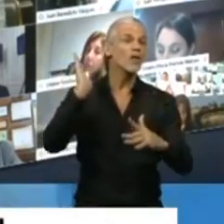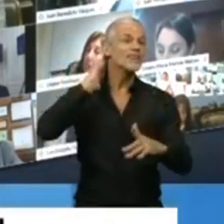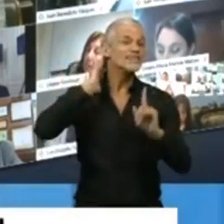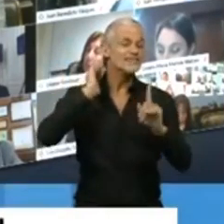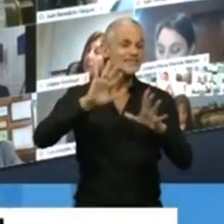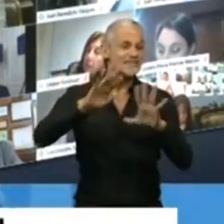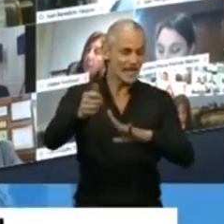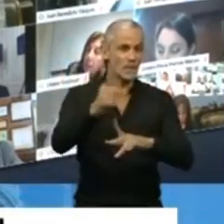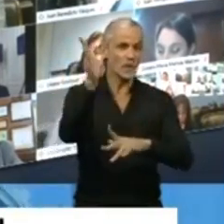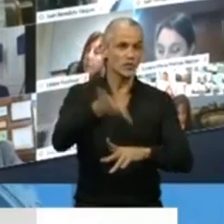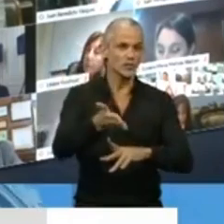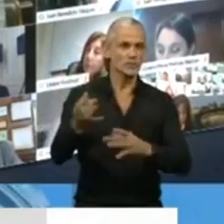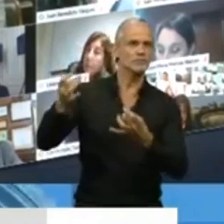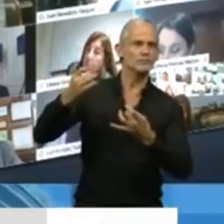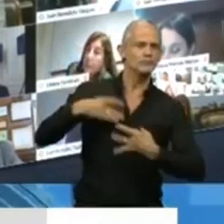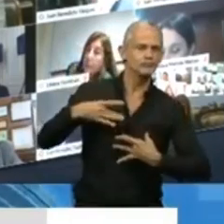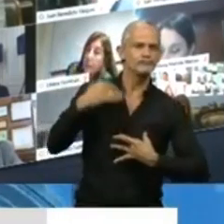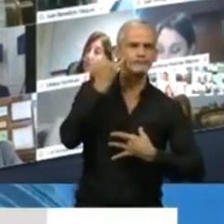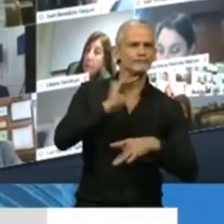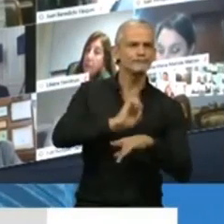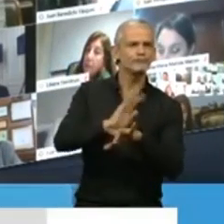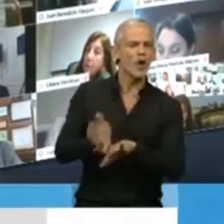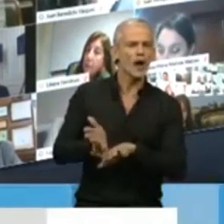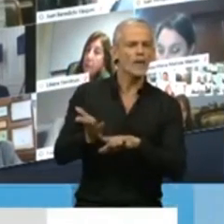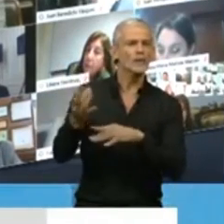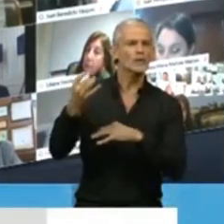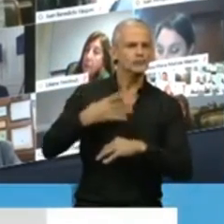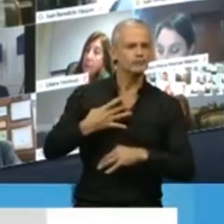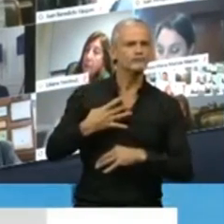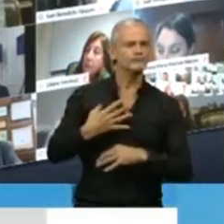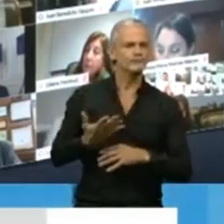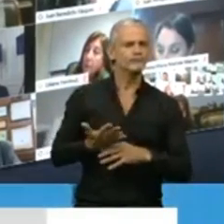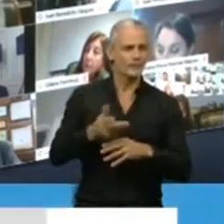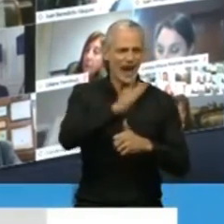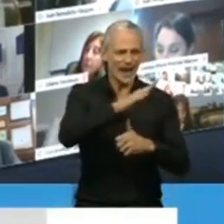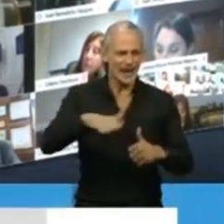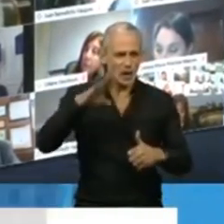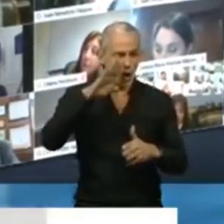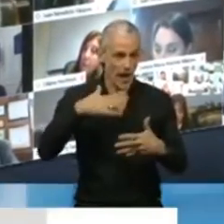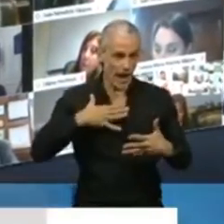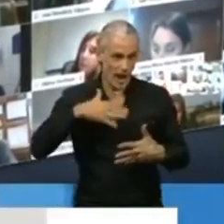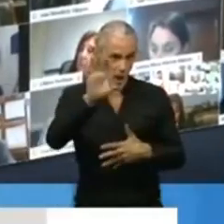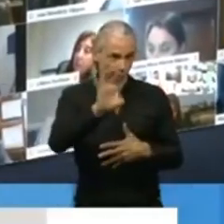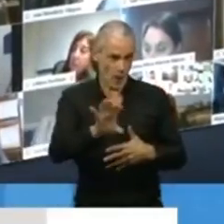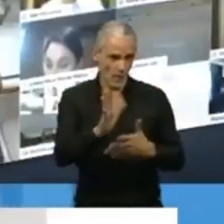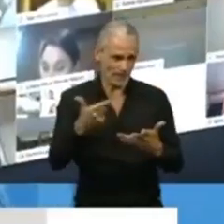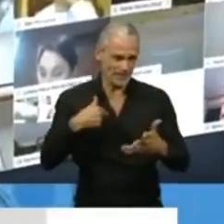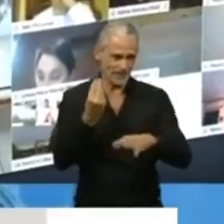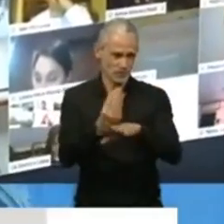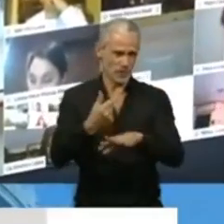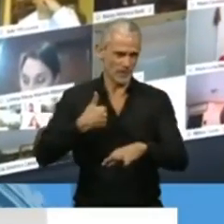contagiados por este virus. Y en Río Negro, en la provincia a la cual